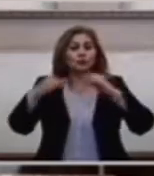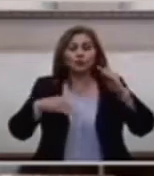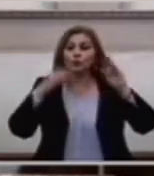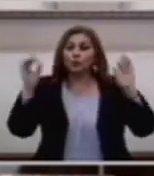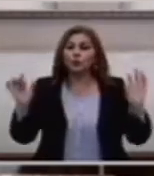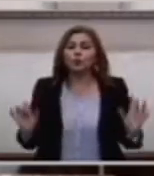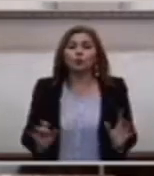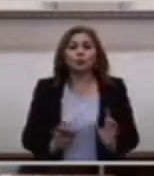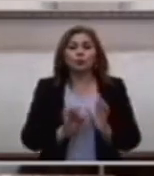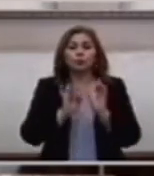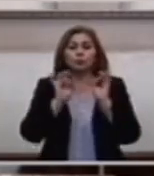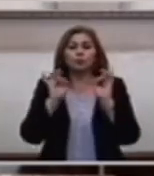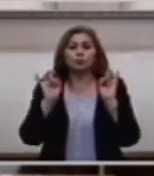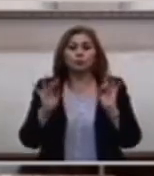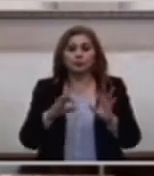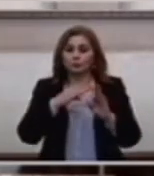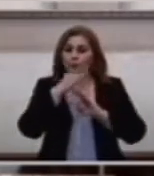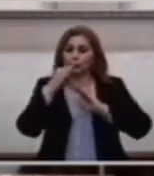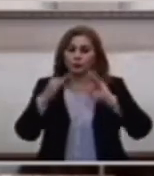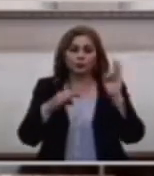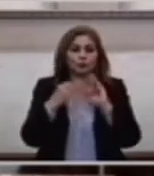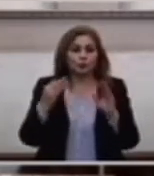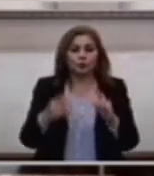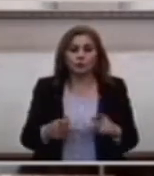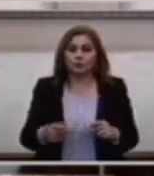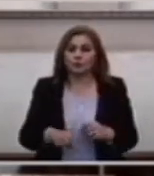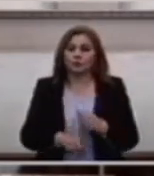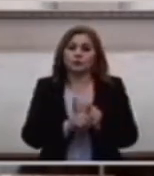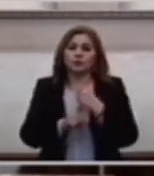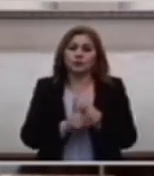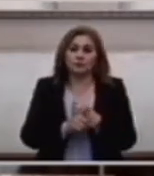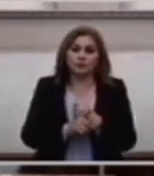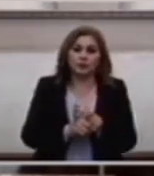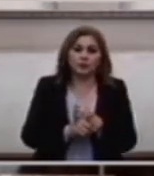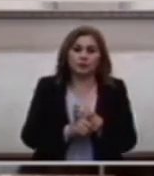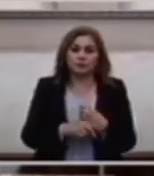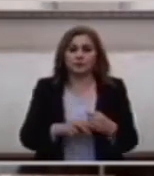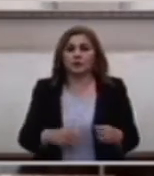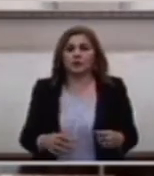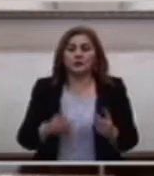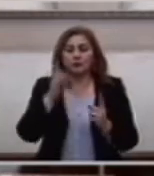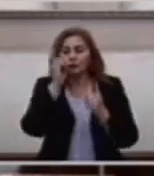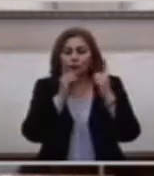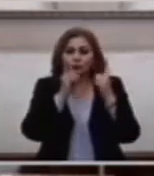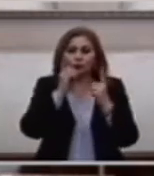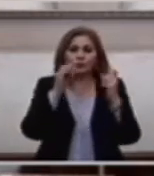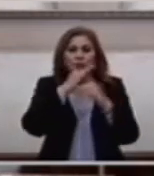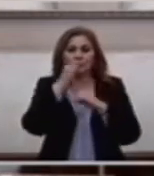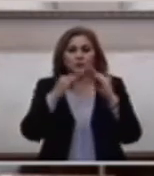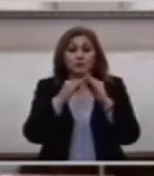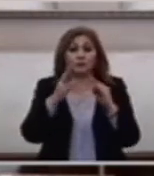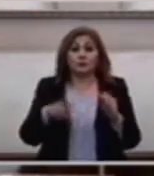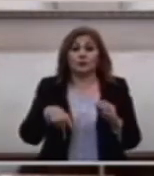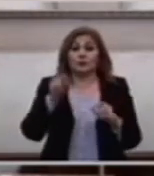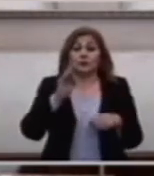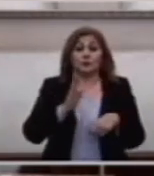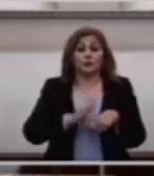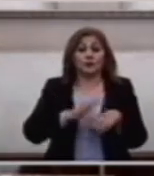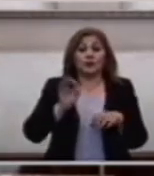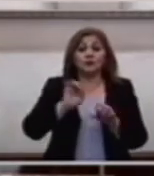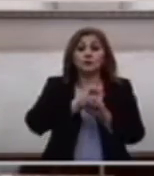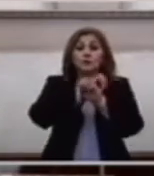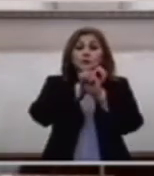Con todos sus errores Y sobre todo Para que quede muy claro